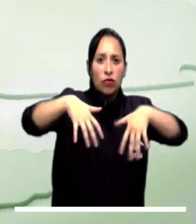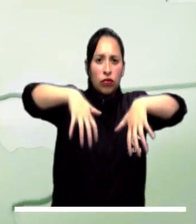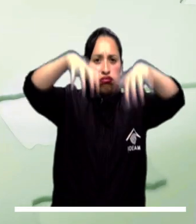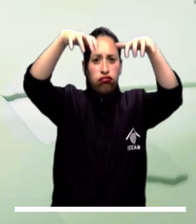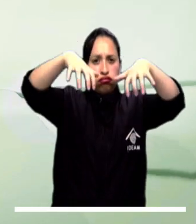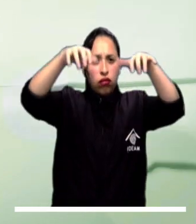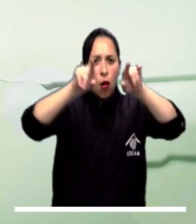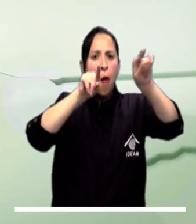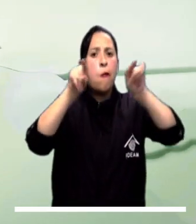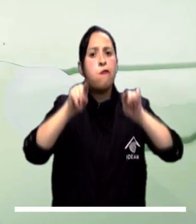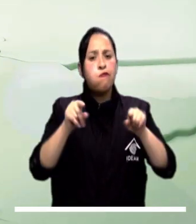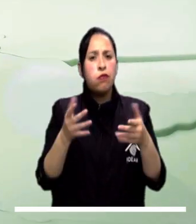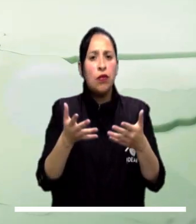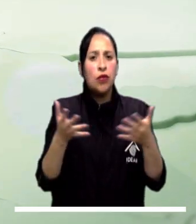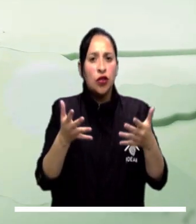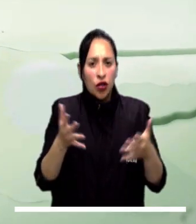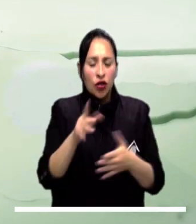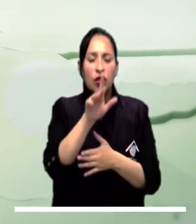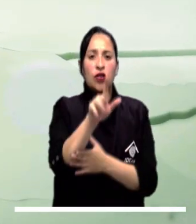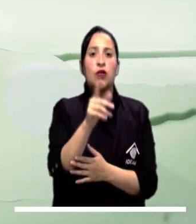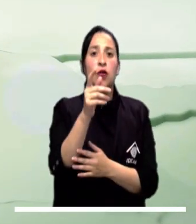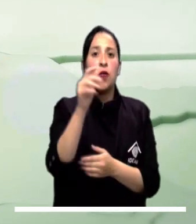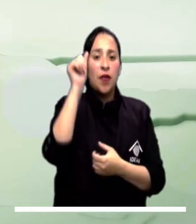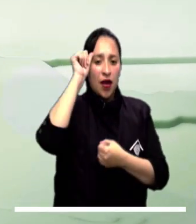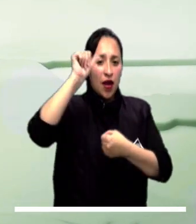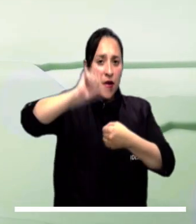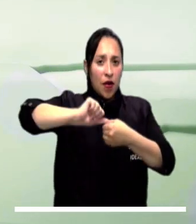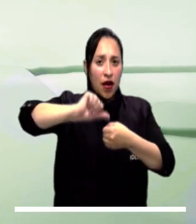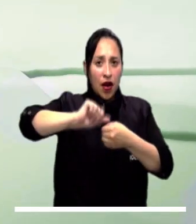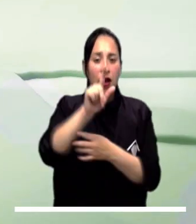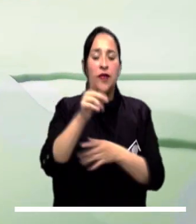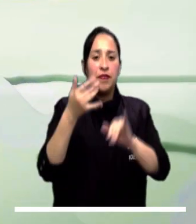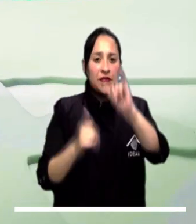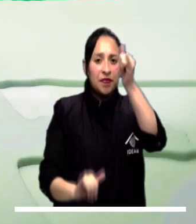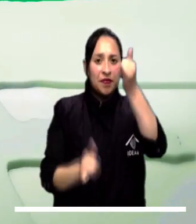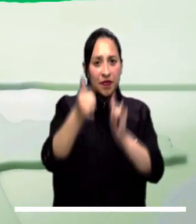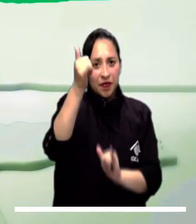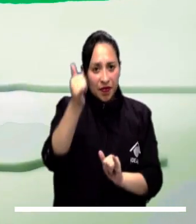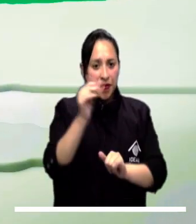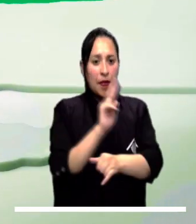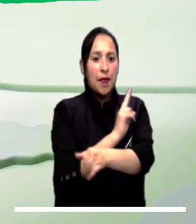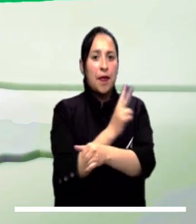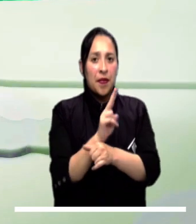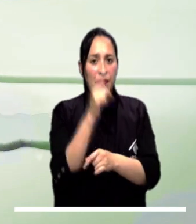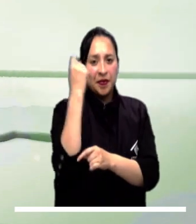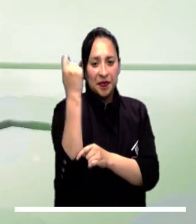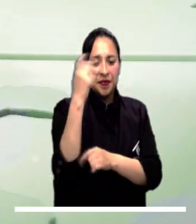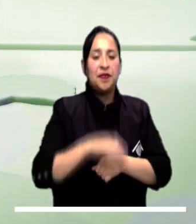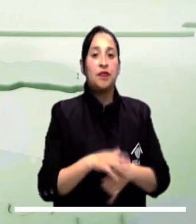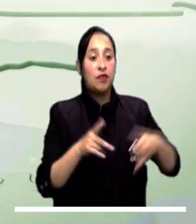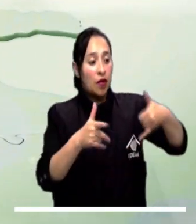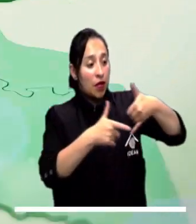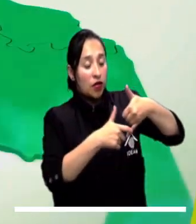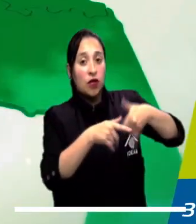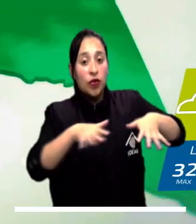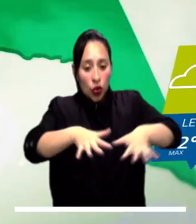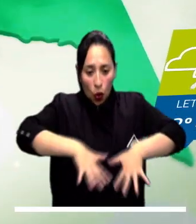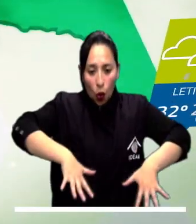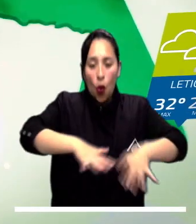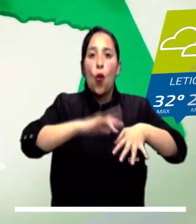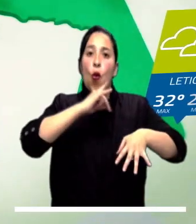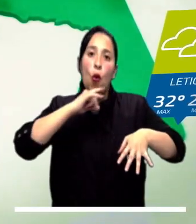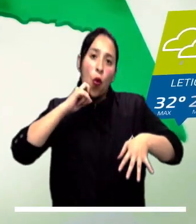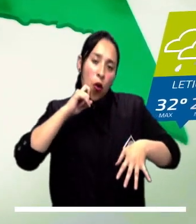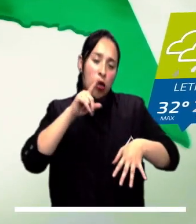los llanos orientales se estiman lluvias de variada intensidad sobre el pie de Monte Llanero de Arauca y Casanare y sectores de Meta y Bichada. La Amazonía